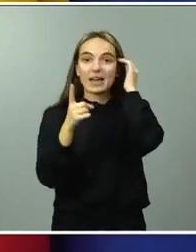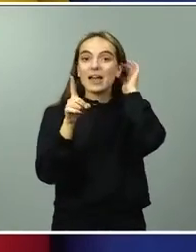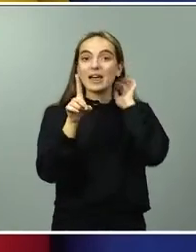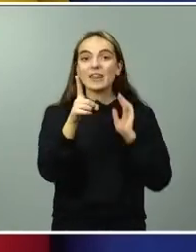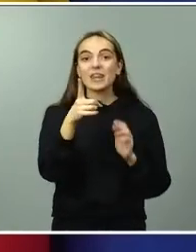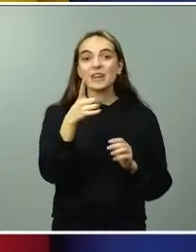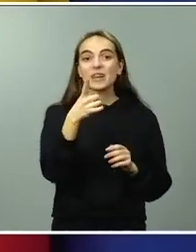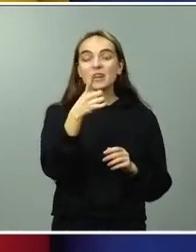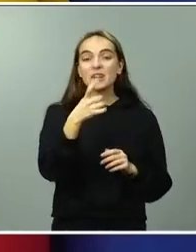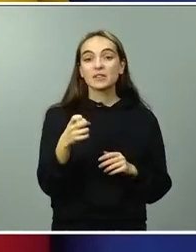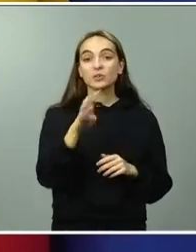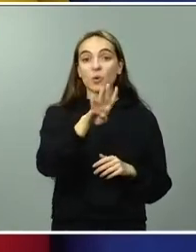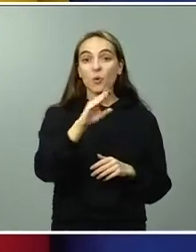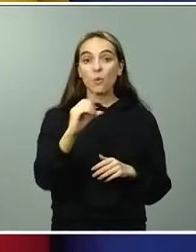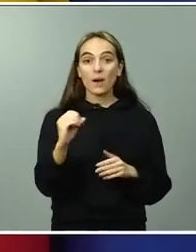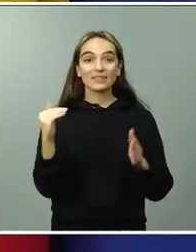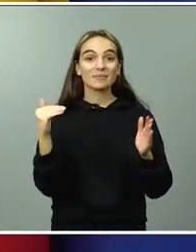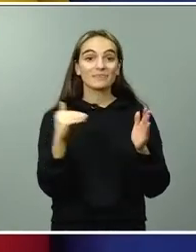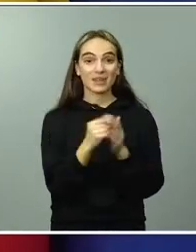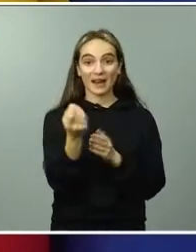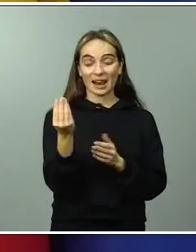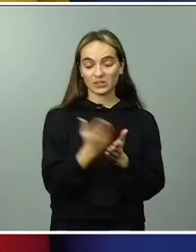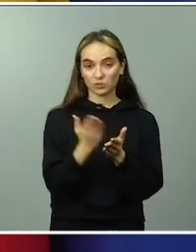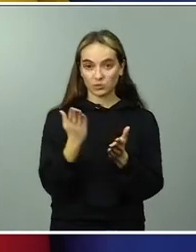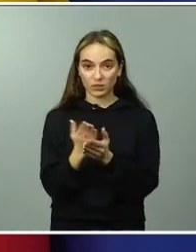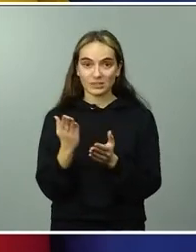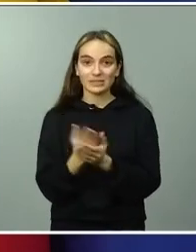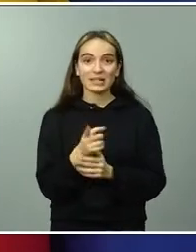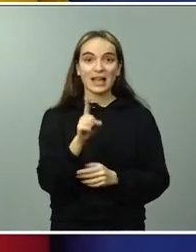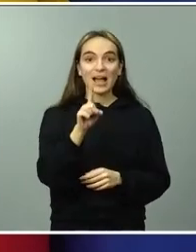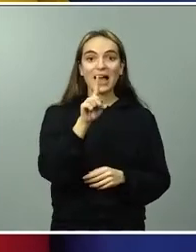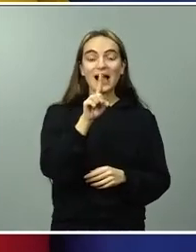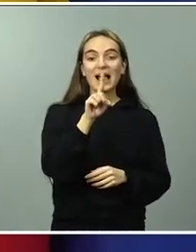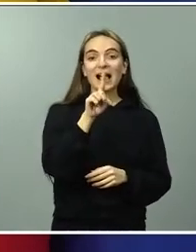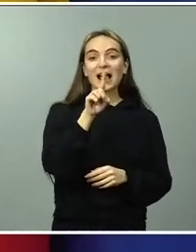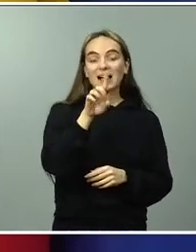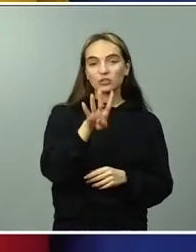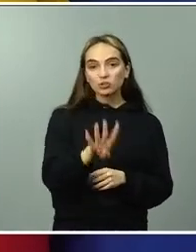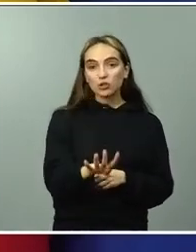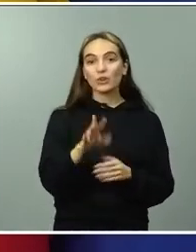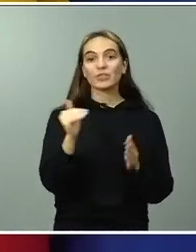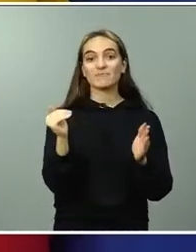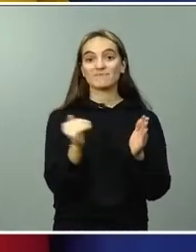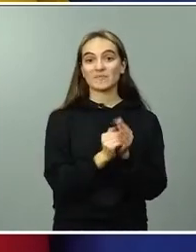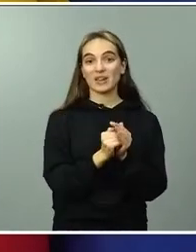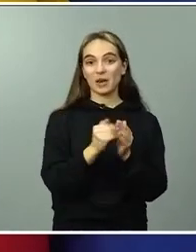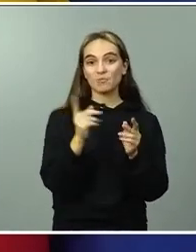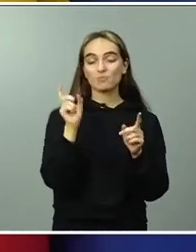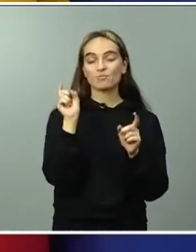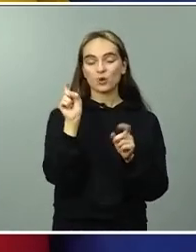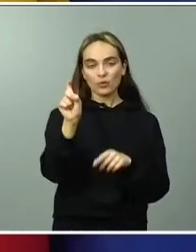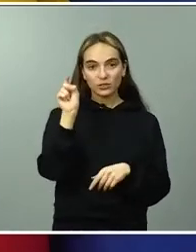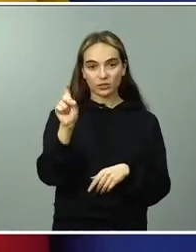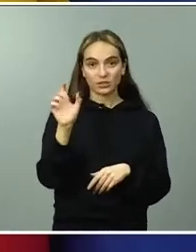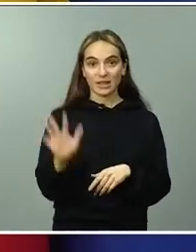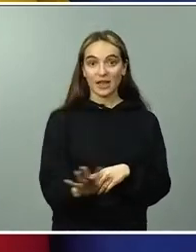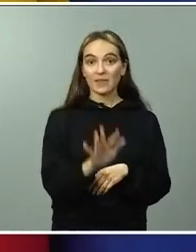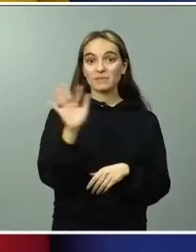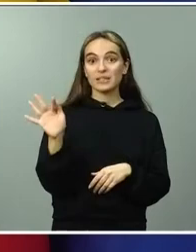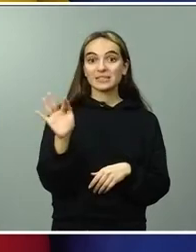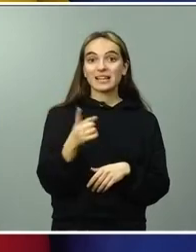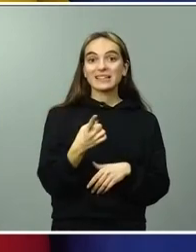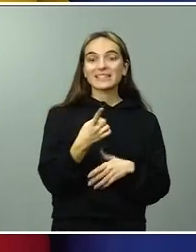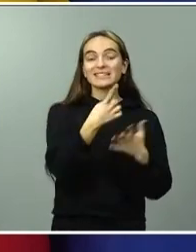estamos hablando de 14.000 profesores y profesoras y estamos hablando también de 689 centros que están